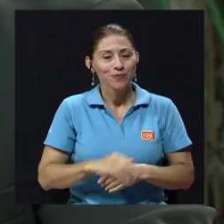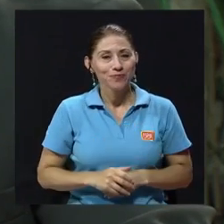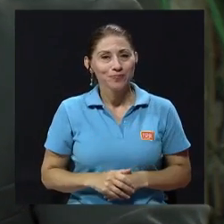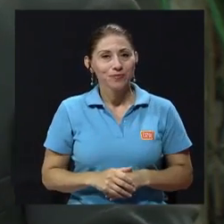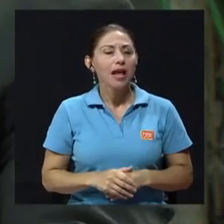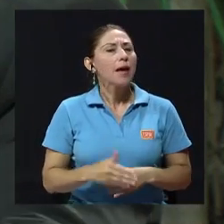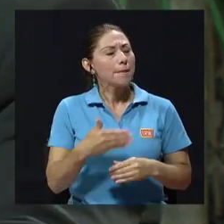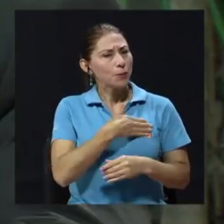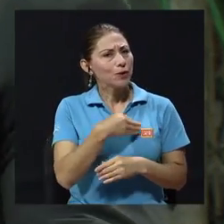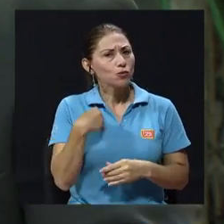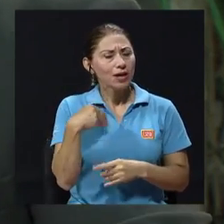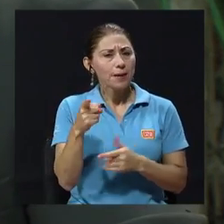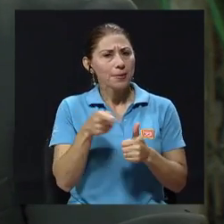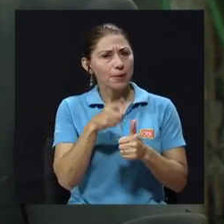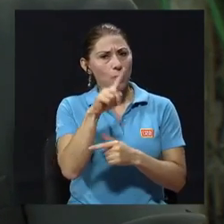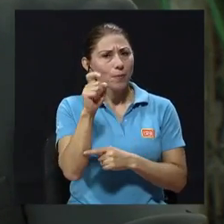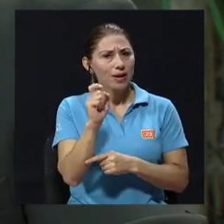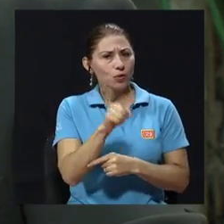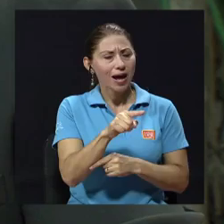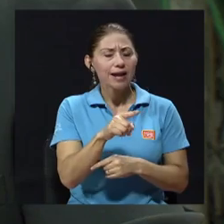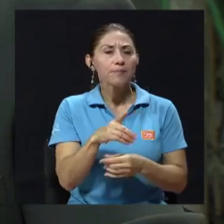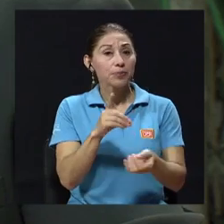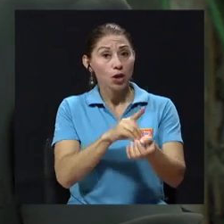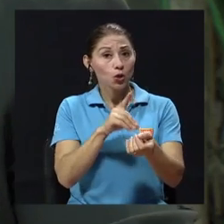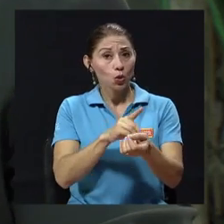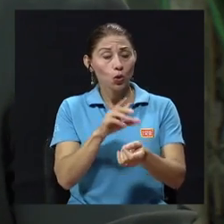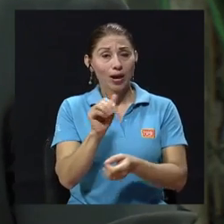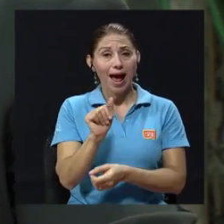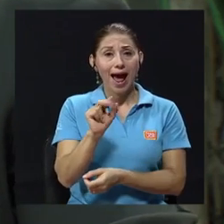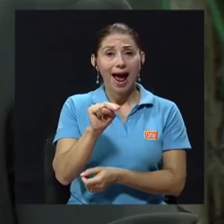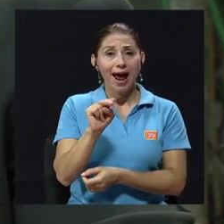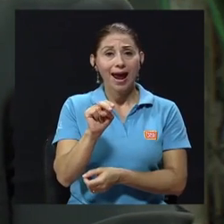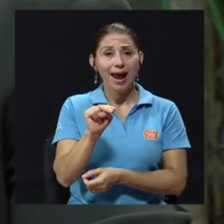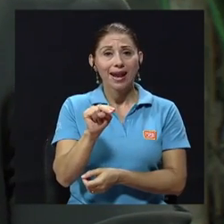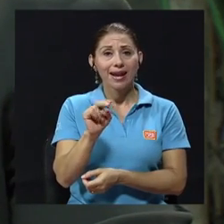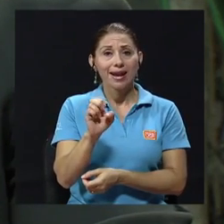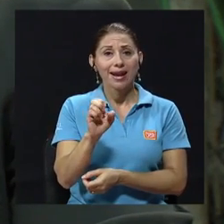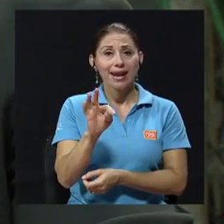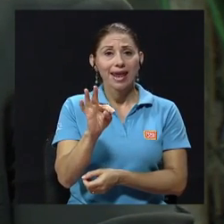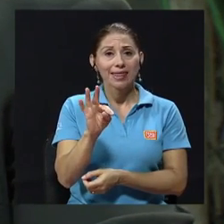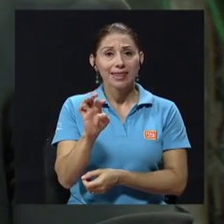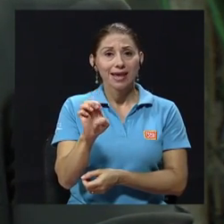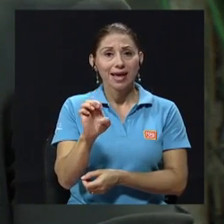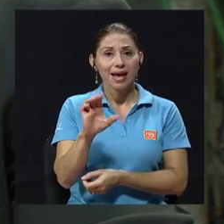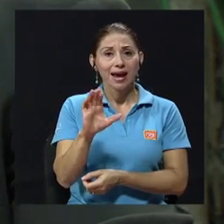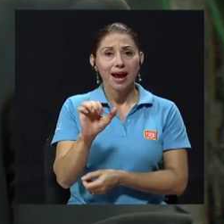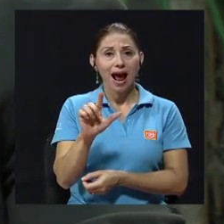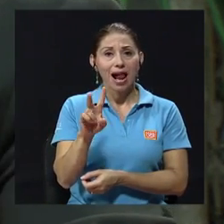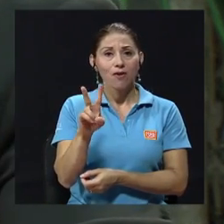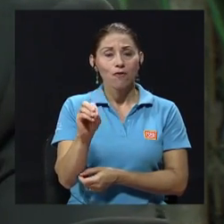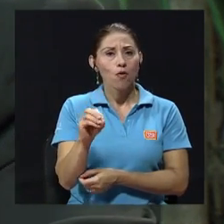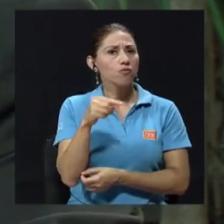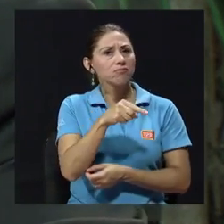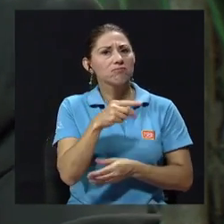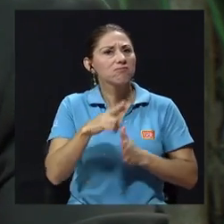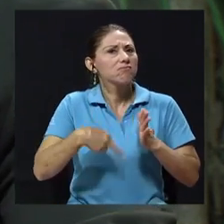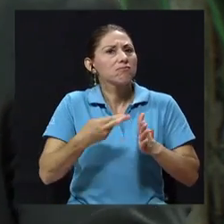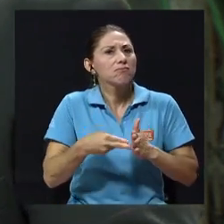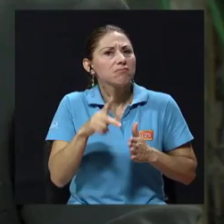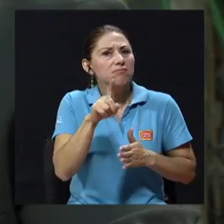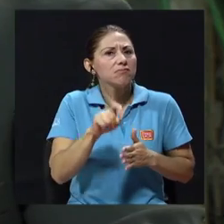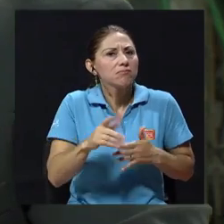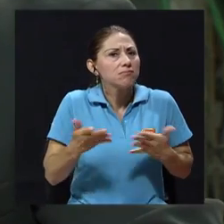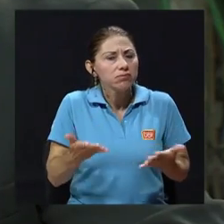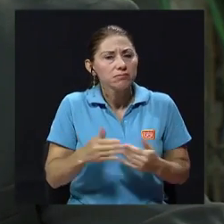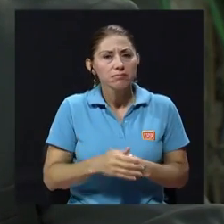preguntarle a la doctora Anette Calvo, pues, que hoy nos acompaña, ¿qué papel juega